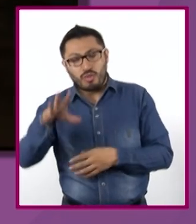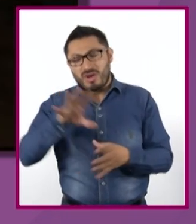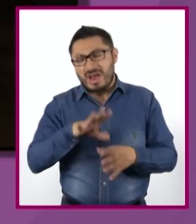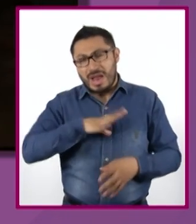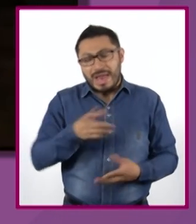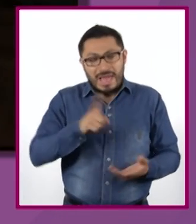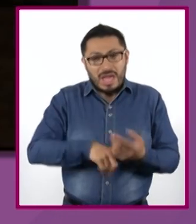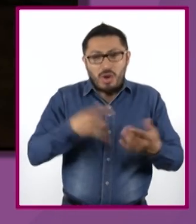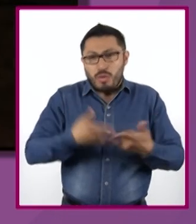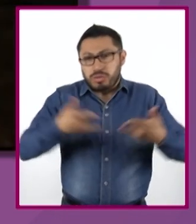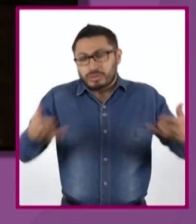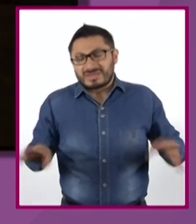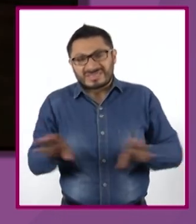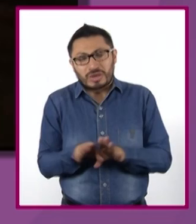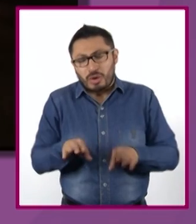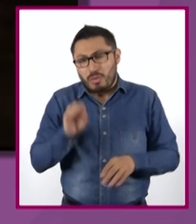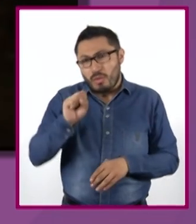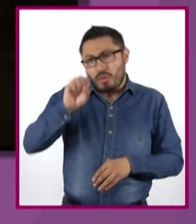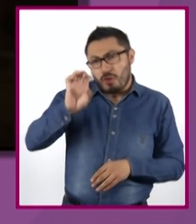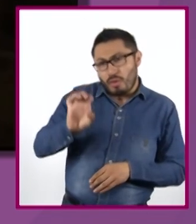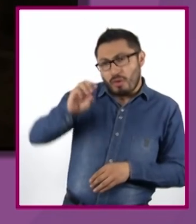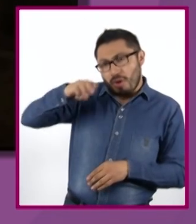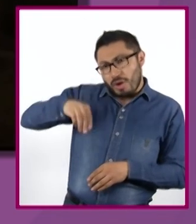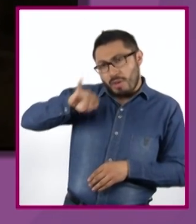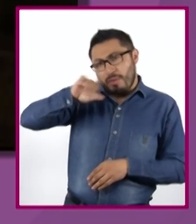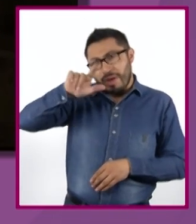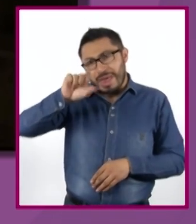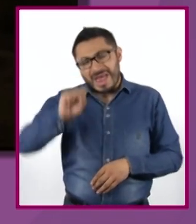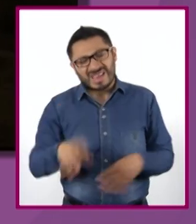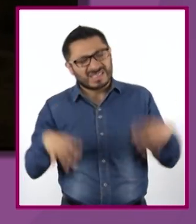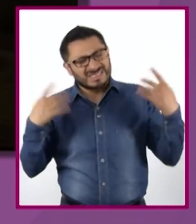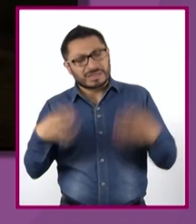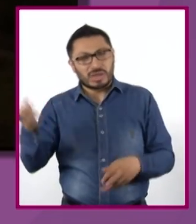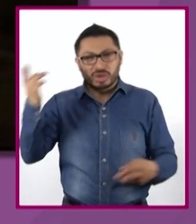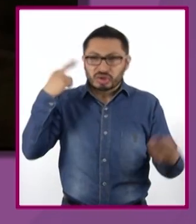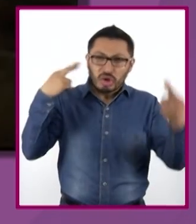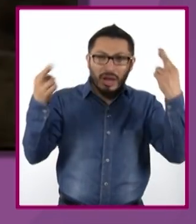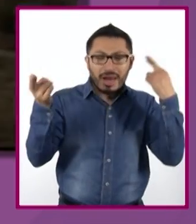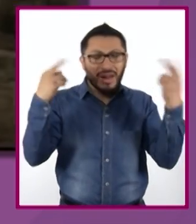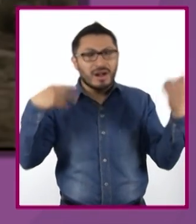como las semillas de un bule, sonando y cantando en todas direcciones.